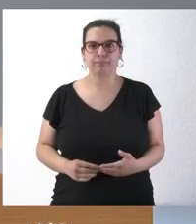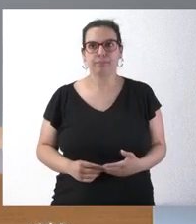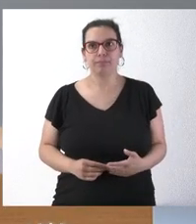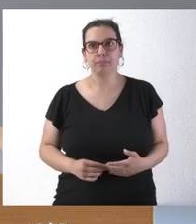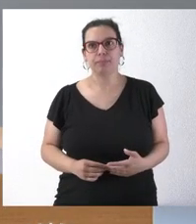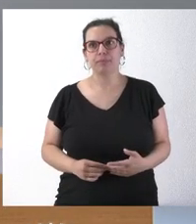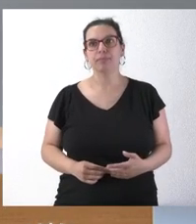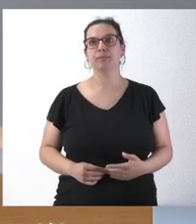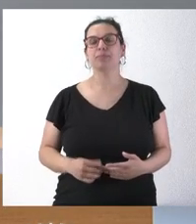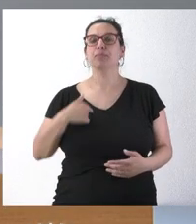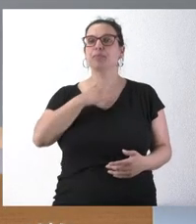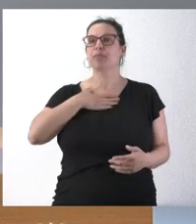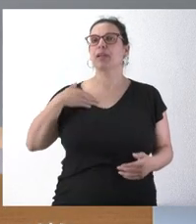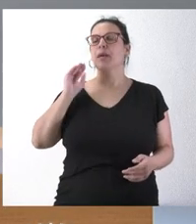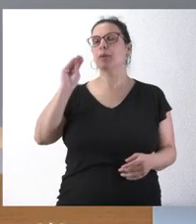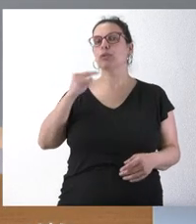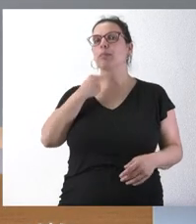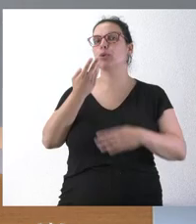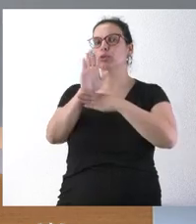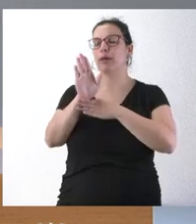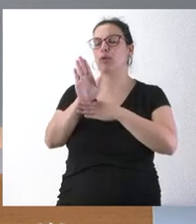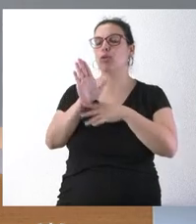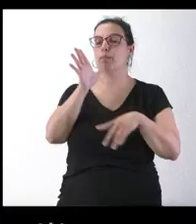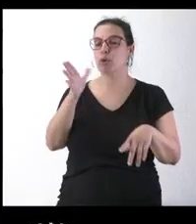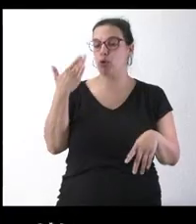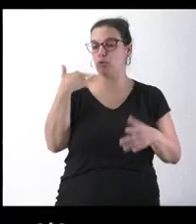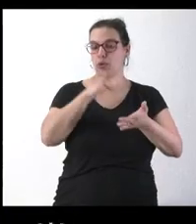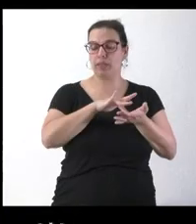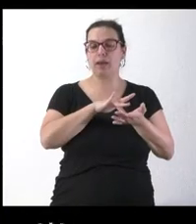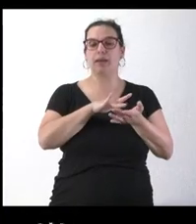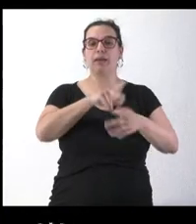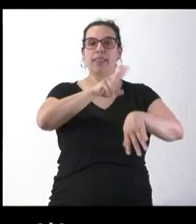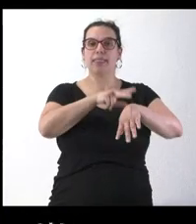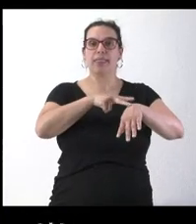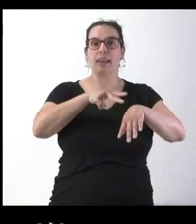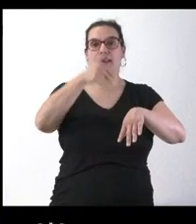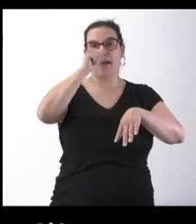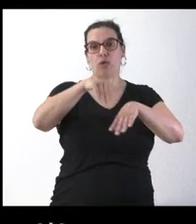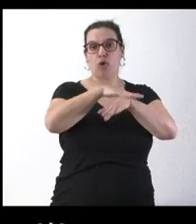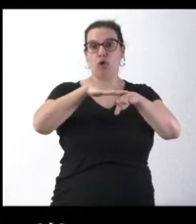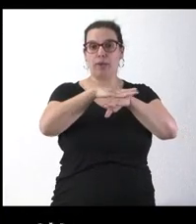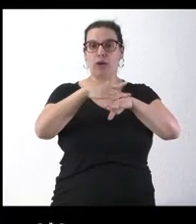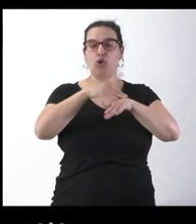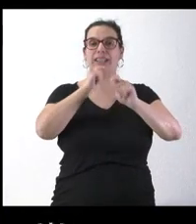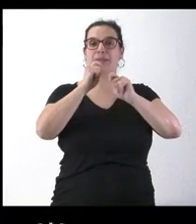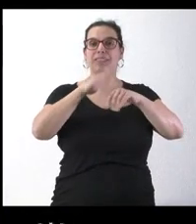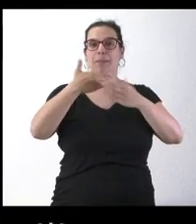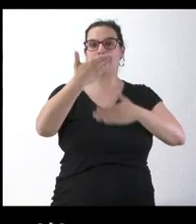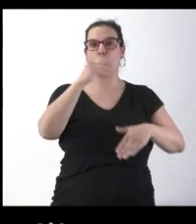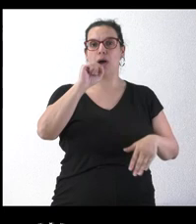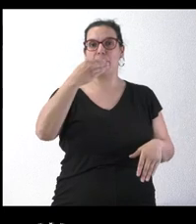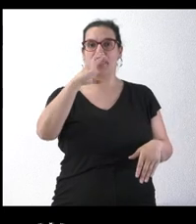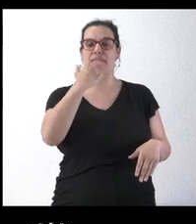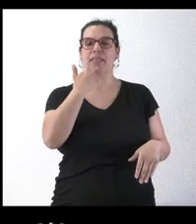Sí, yo le quería preguntar al portavoz sobre unas declaraciones que hizo el otro día el delegado del Gobierno en una entrevista en ABC, en la que decía que las